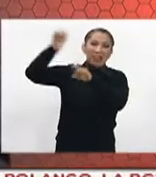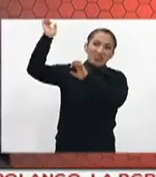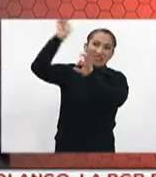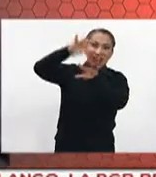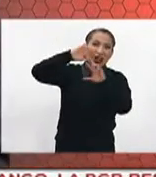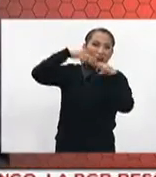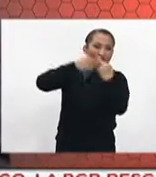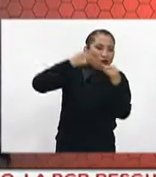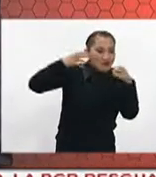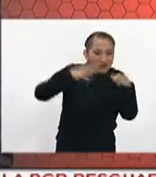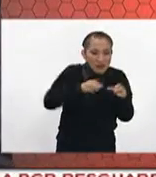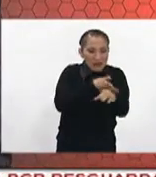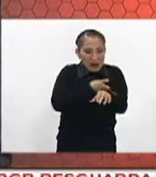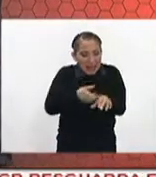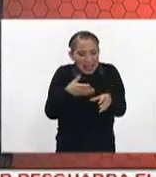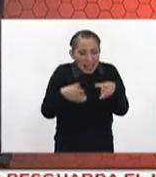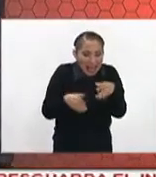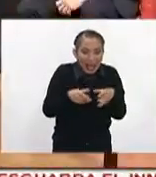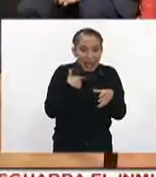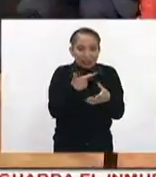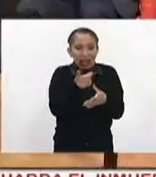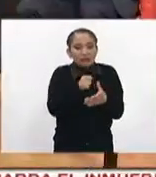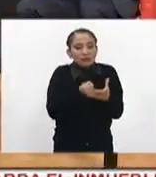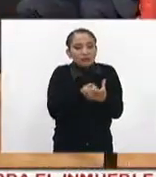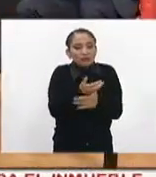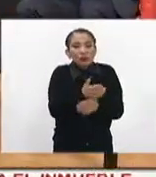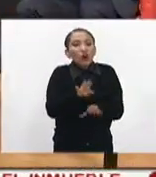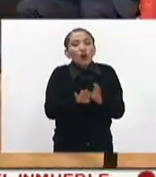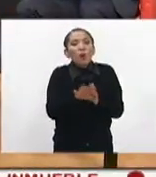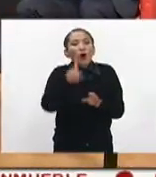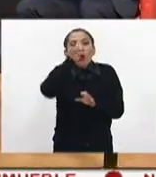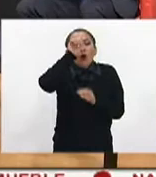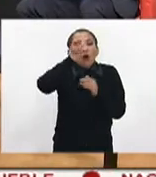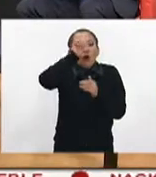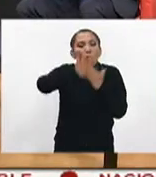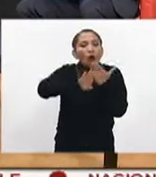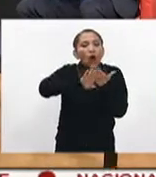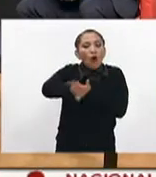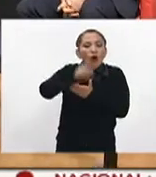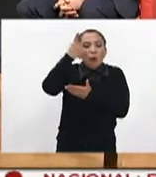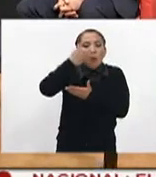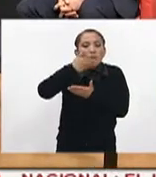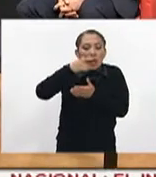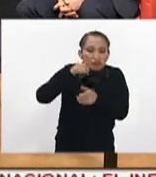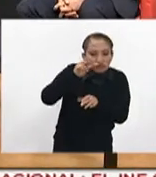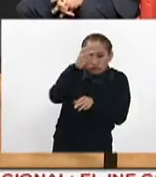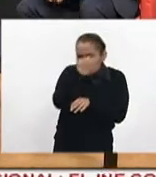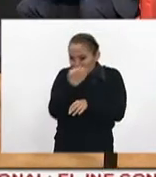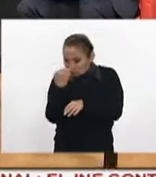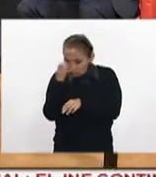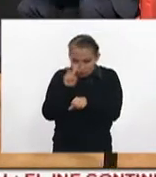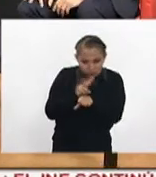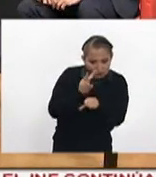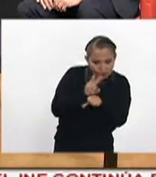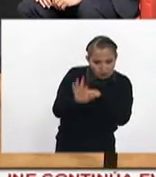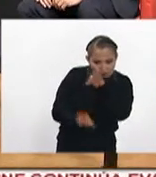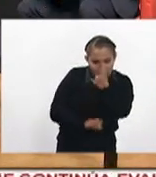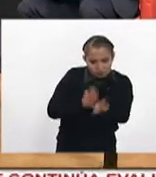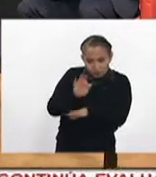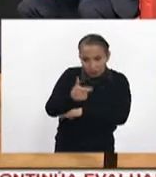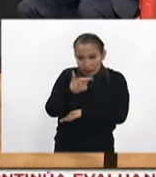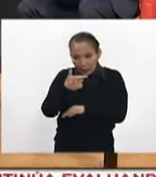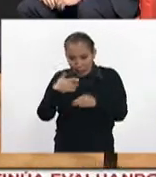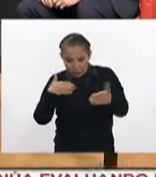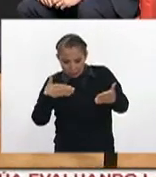incluso, a reunirse con sus familiares. Las fugas de gas, ¿cómo prevenir, cómo hacer un adecuado tratamiento de